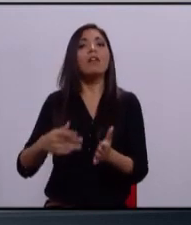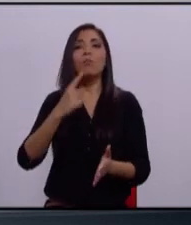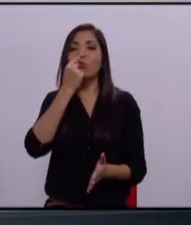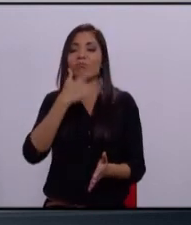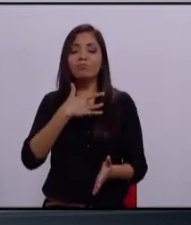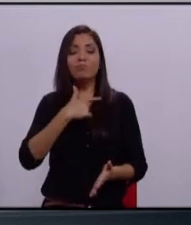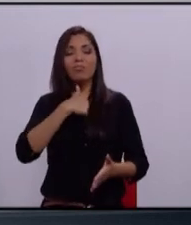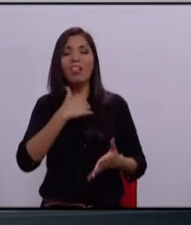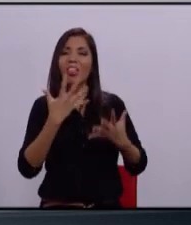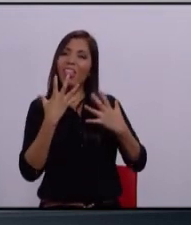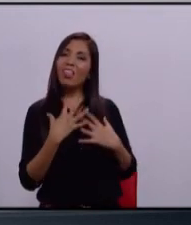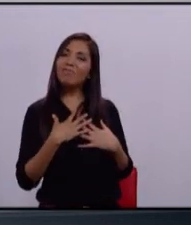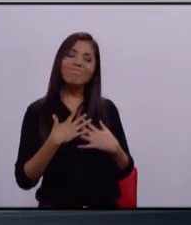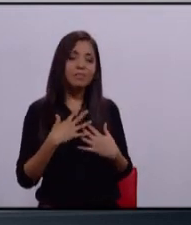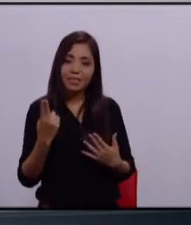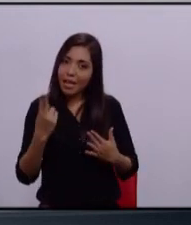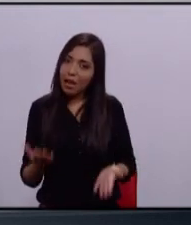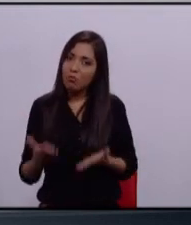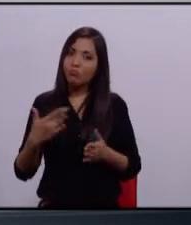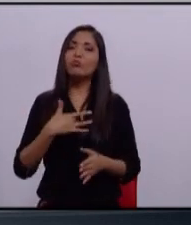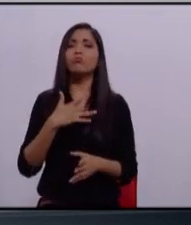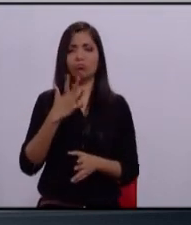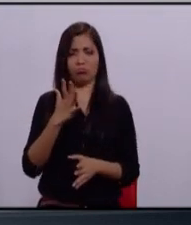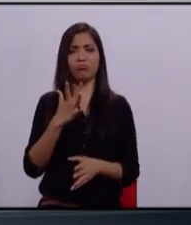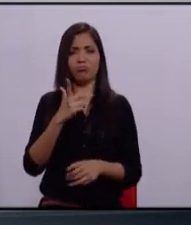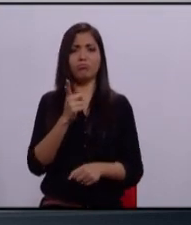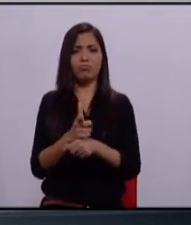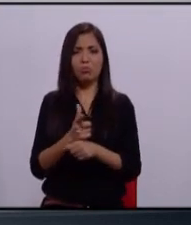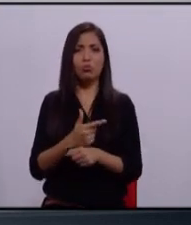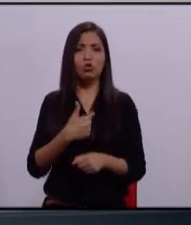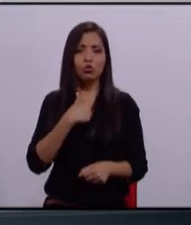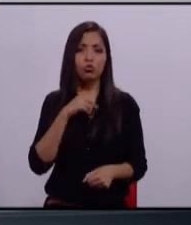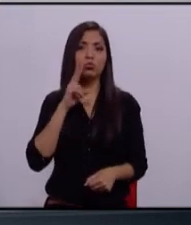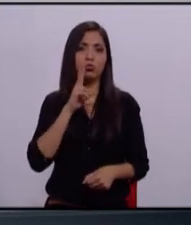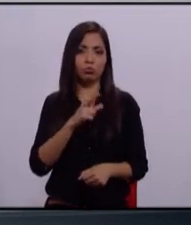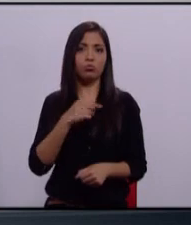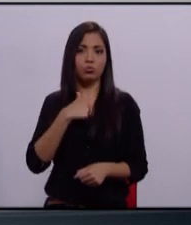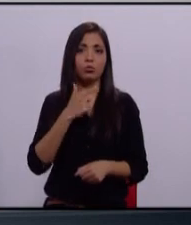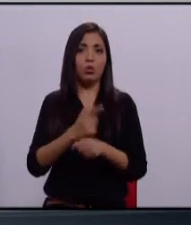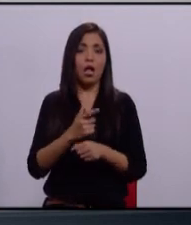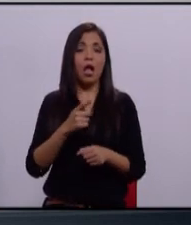a los policías. Lo he vivido, lo digo porque es real, lo he vivido cuando había los